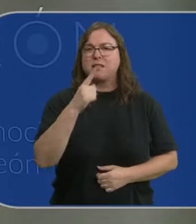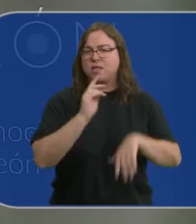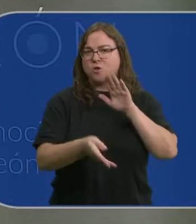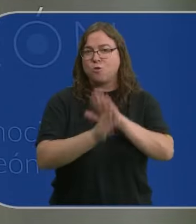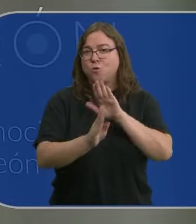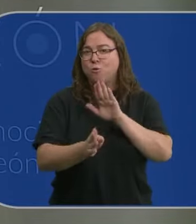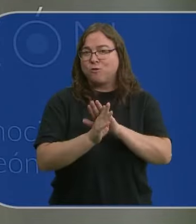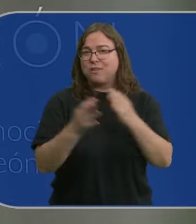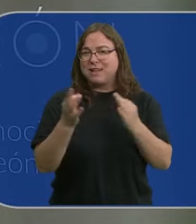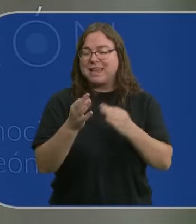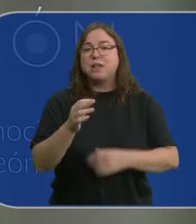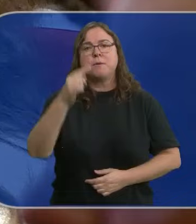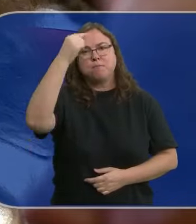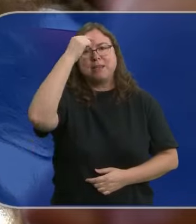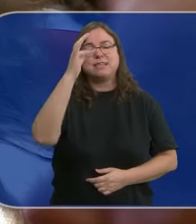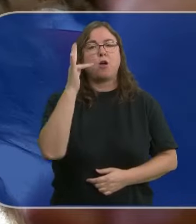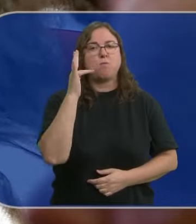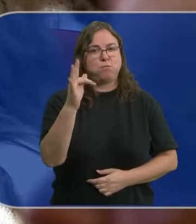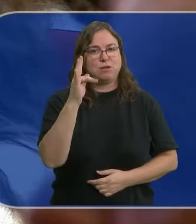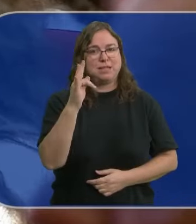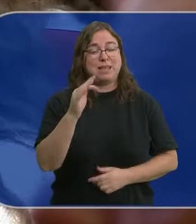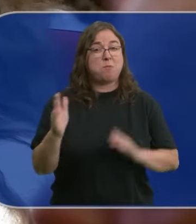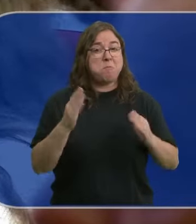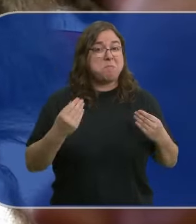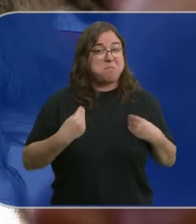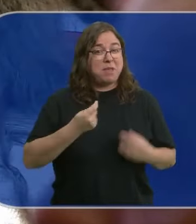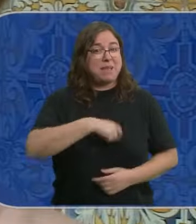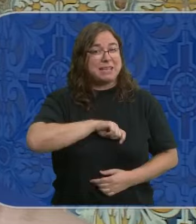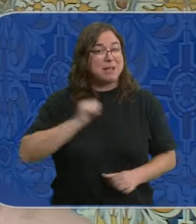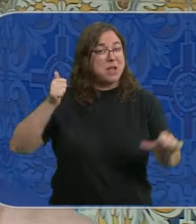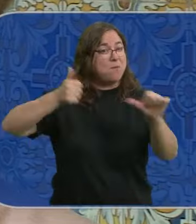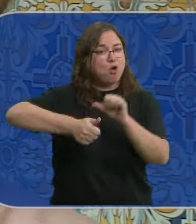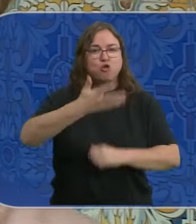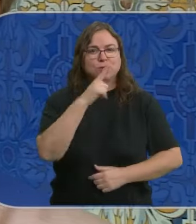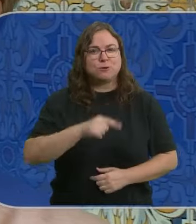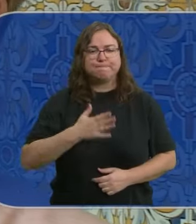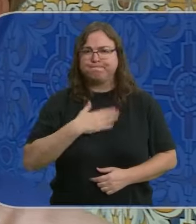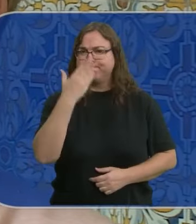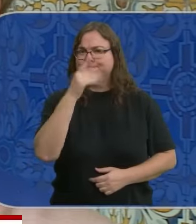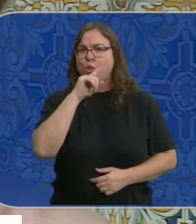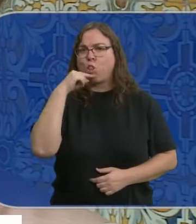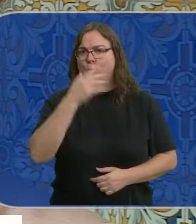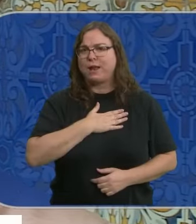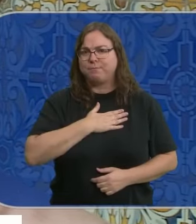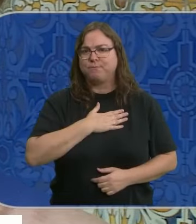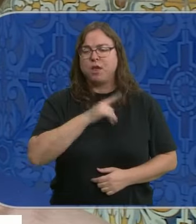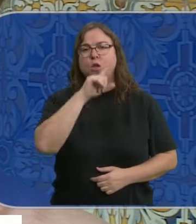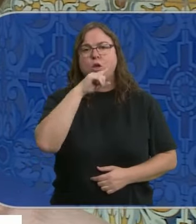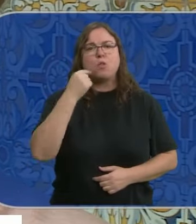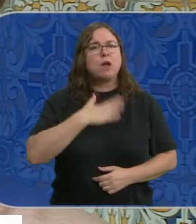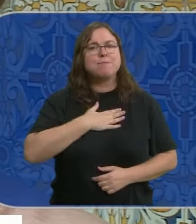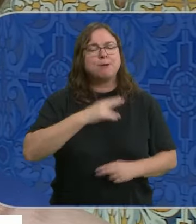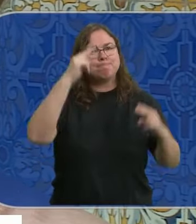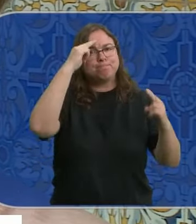que uno de los problemas radica en que se desconoce lo vivido en España durante décadas. A mí me duele. Me duele que no se